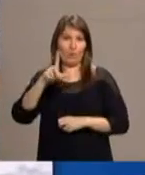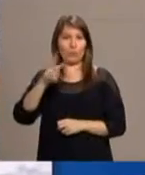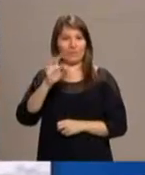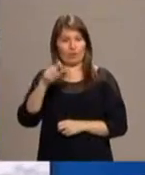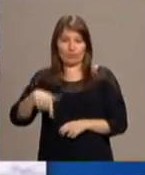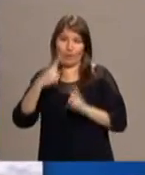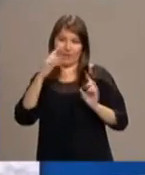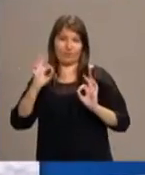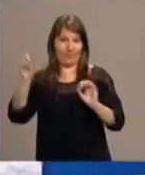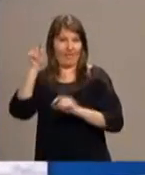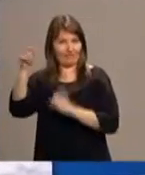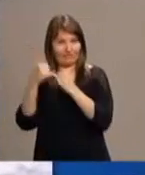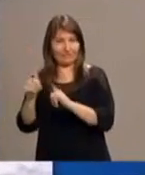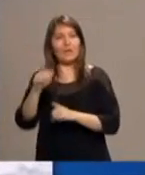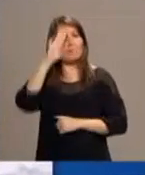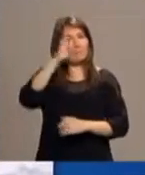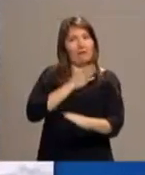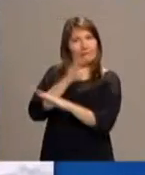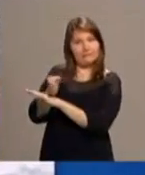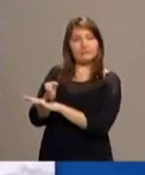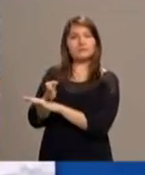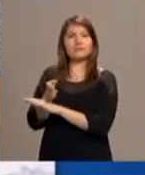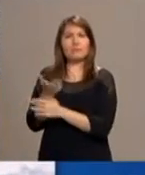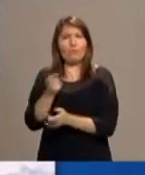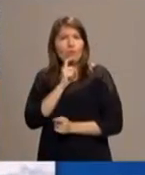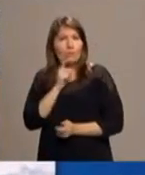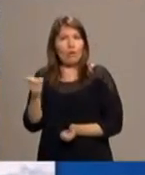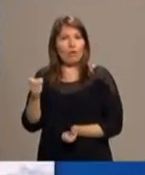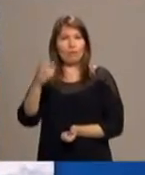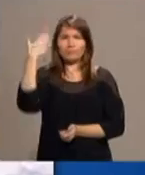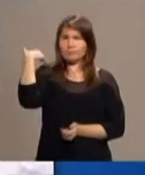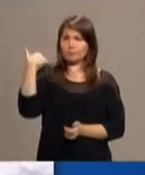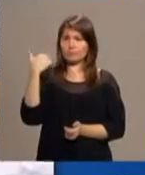esa reforma? Esa reforma que separó a los cristianos,